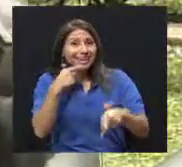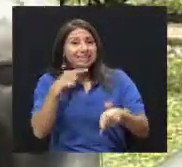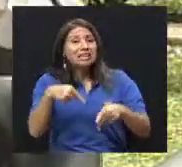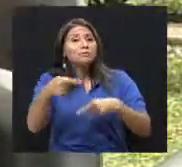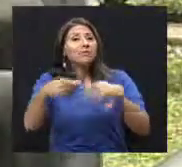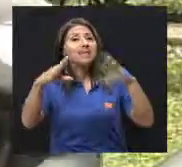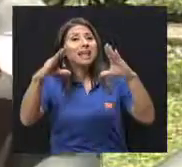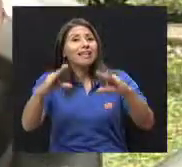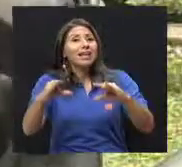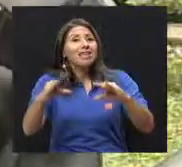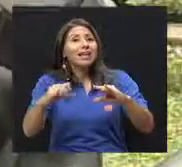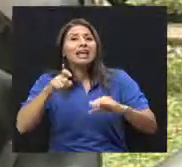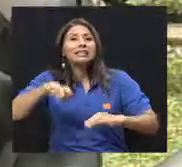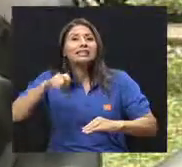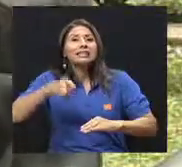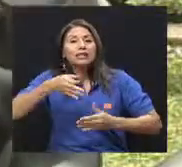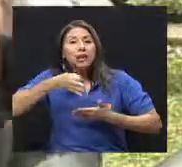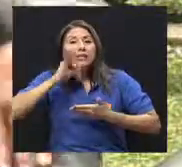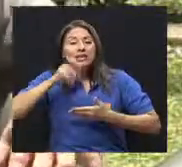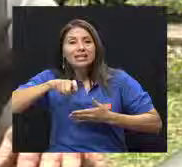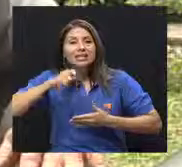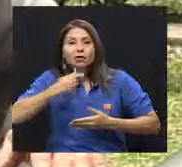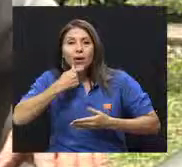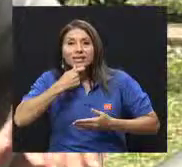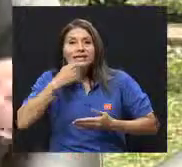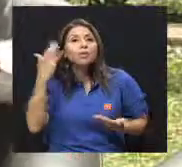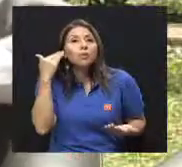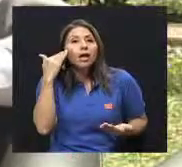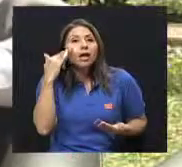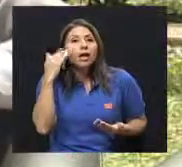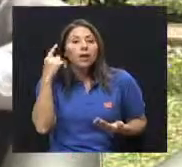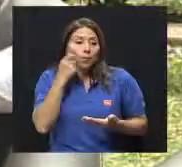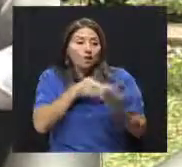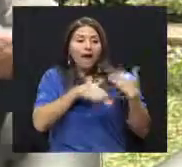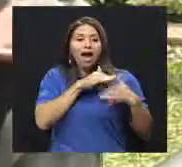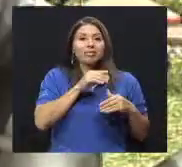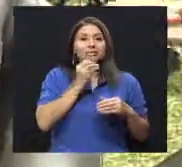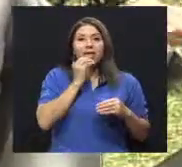las galletas para comer. Claro, hacen hipoglicemia porque están con insulina muy alta.